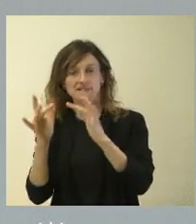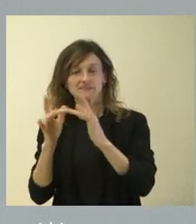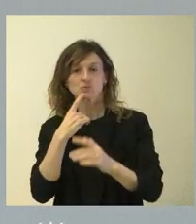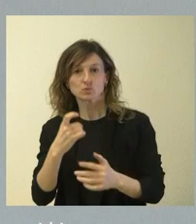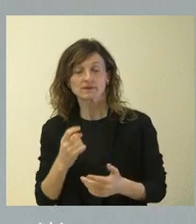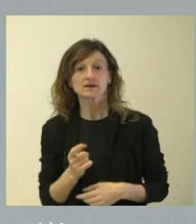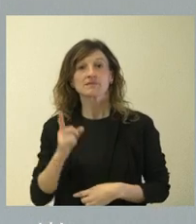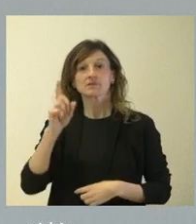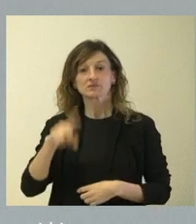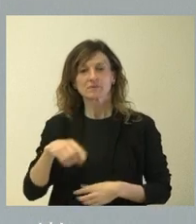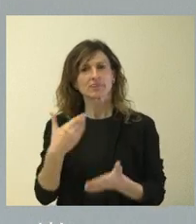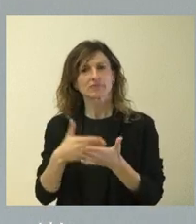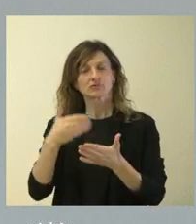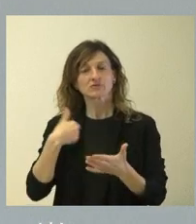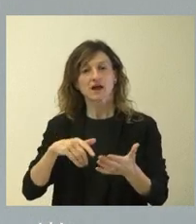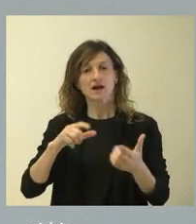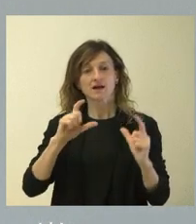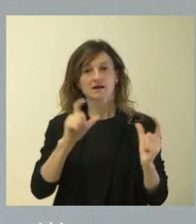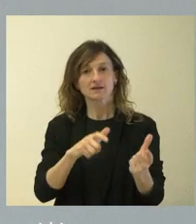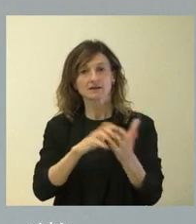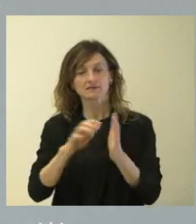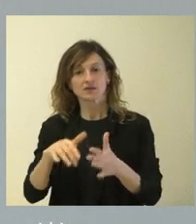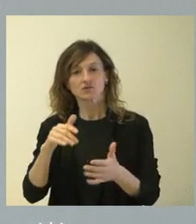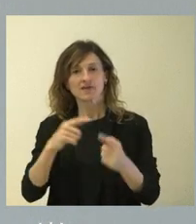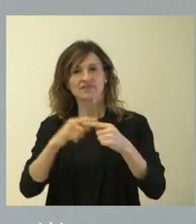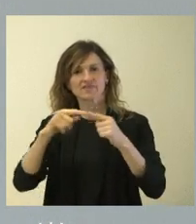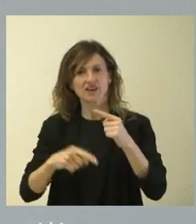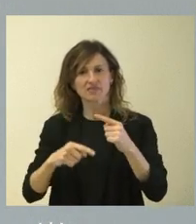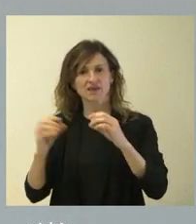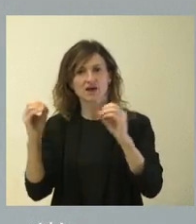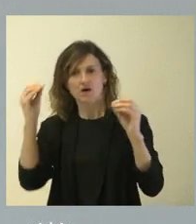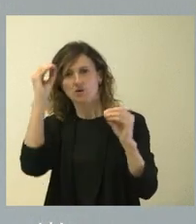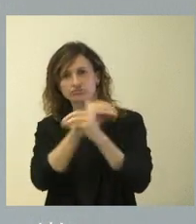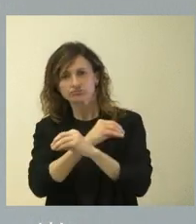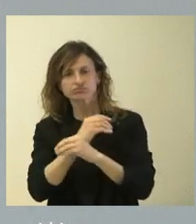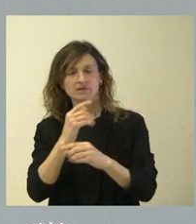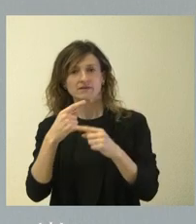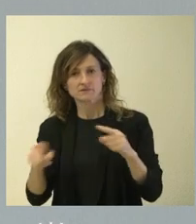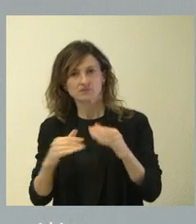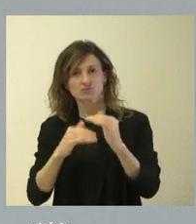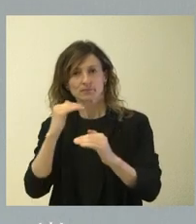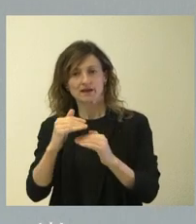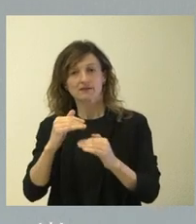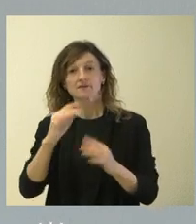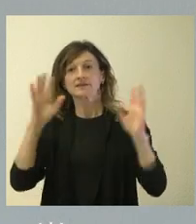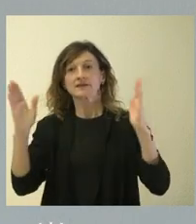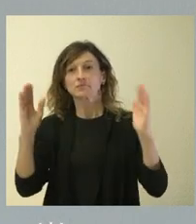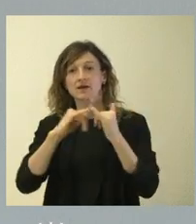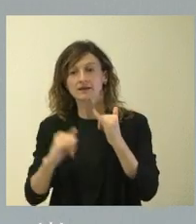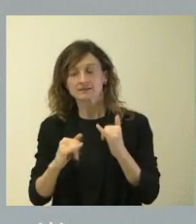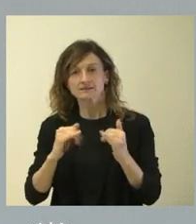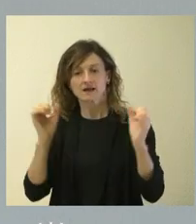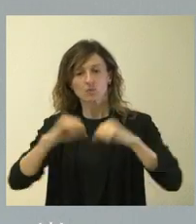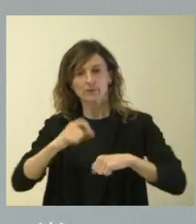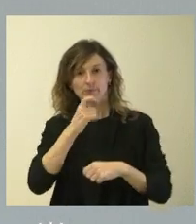Pero también hemos demostrado en Castilla y León que esas diferencias hemos sido capaces de superarlas, de intentar llegar a acuerdos. Es verdad que en situaciones de crisis estos acuerdos son algo